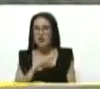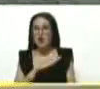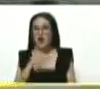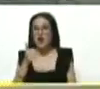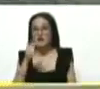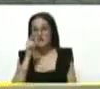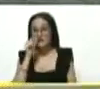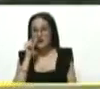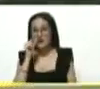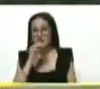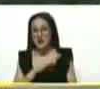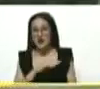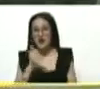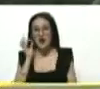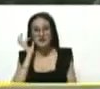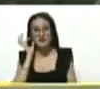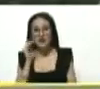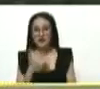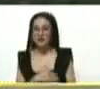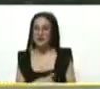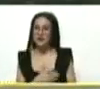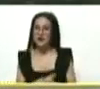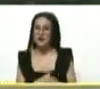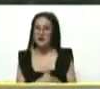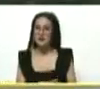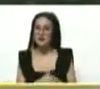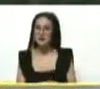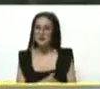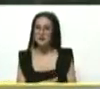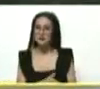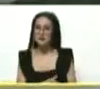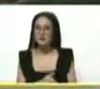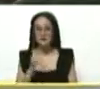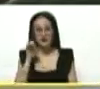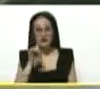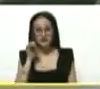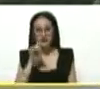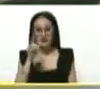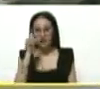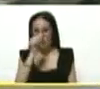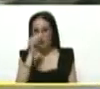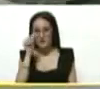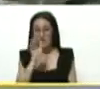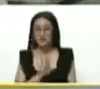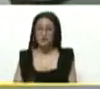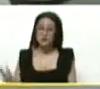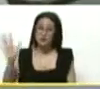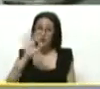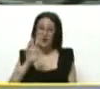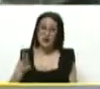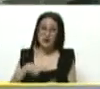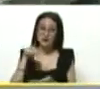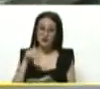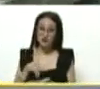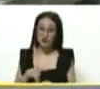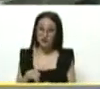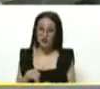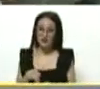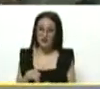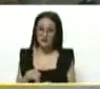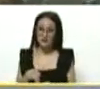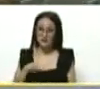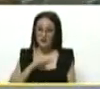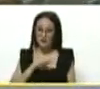jefes y de calle el sábado y domingo a nivel nacional del